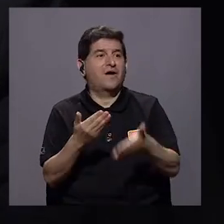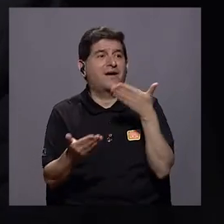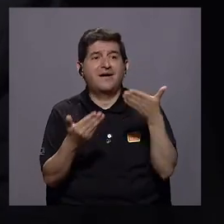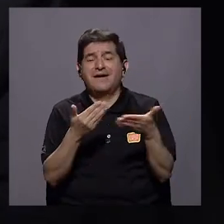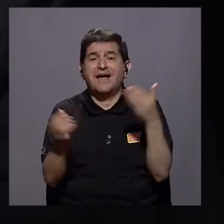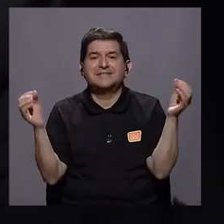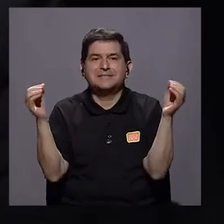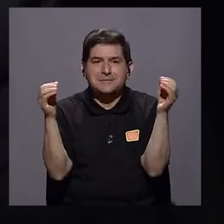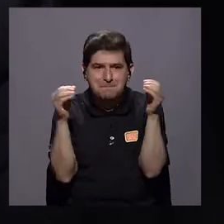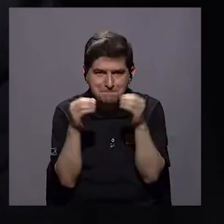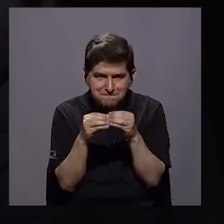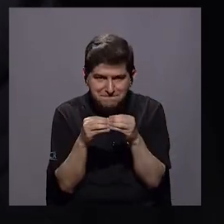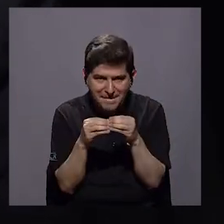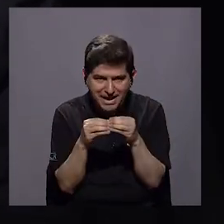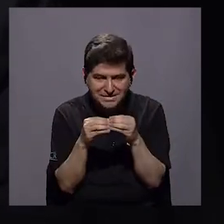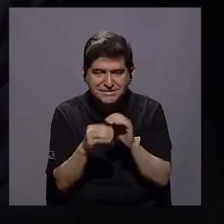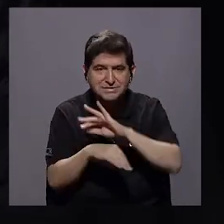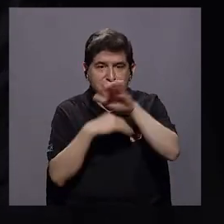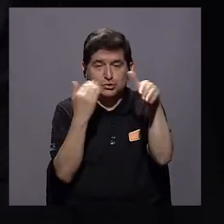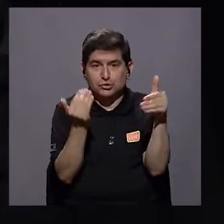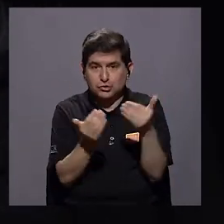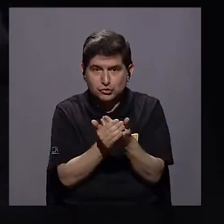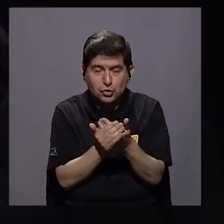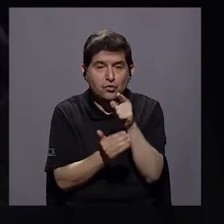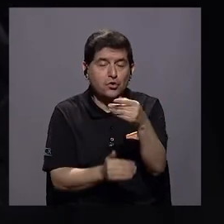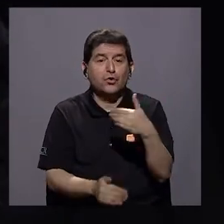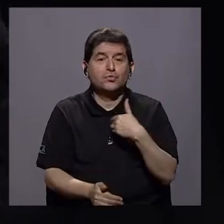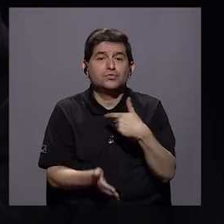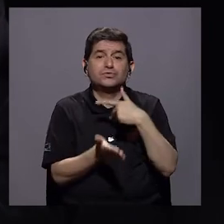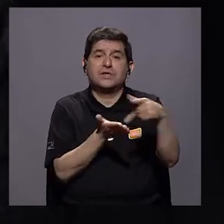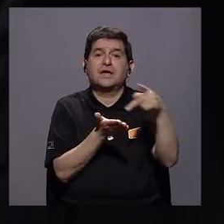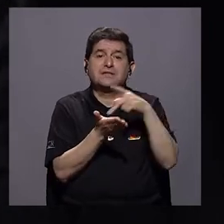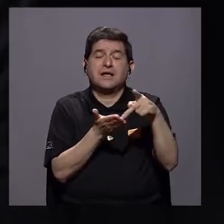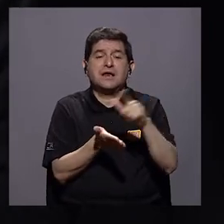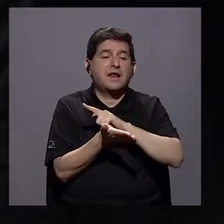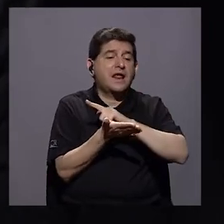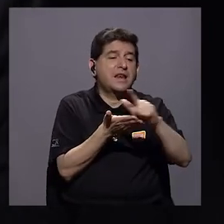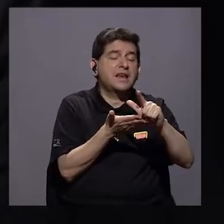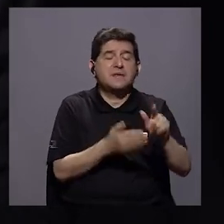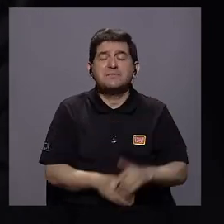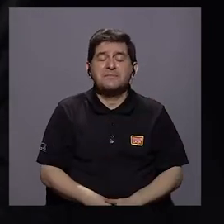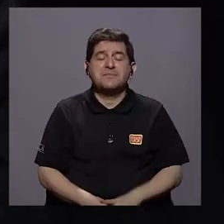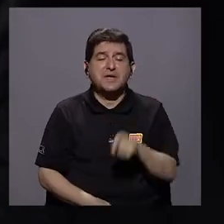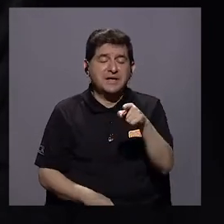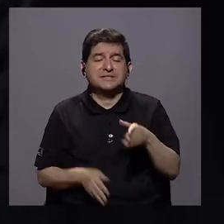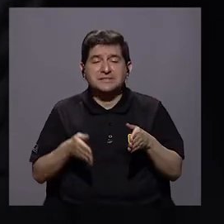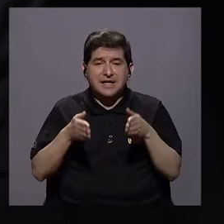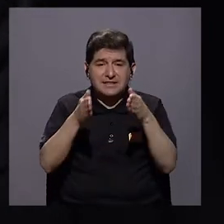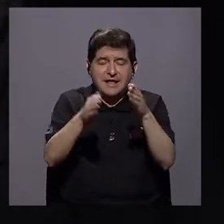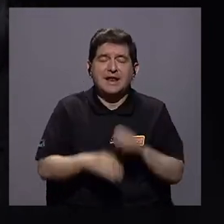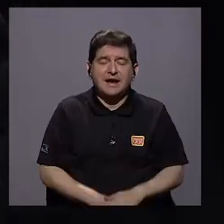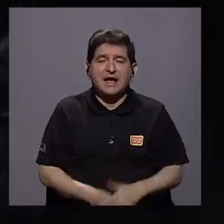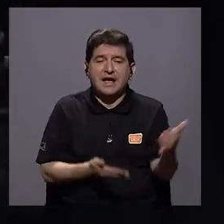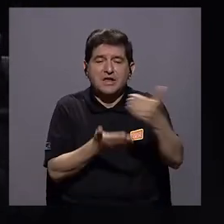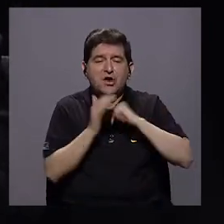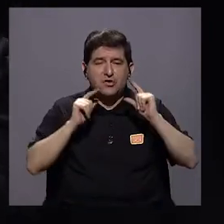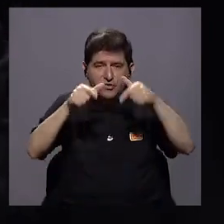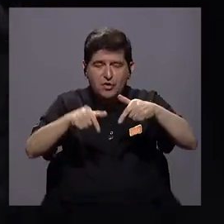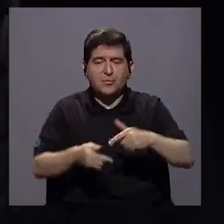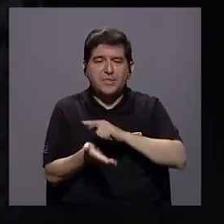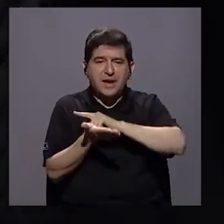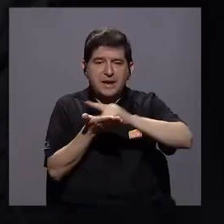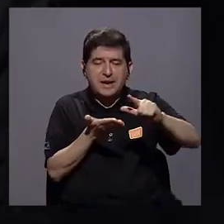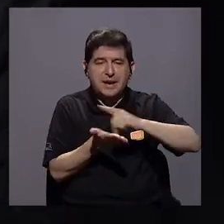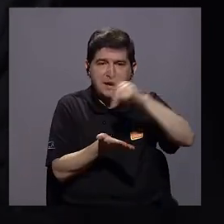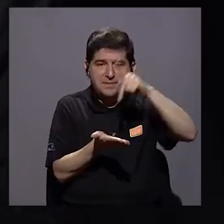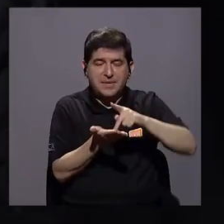casi más todo lo que usted tiene que pagar por limpieza de caños, recolección de basura, limpieza de